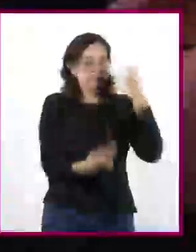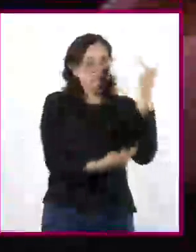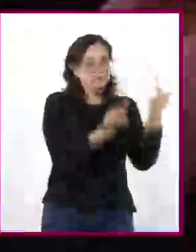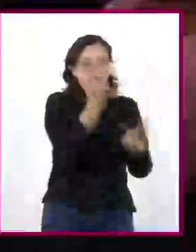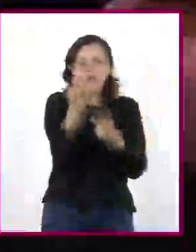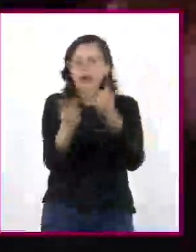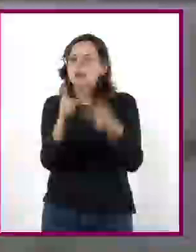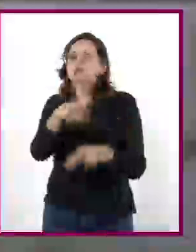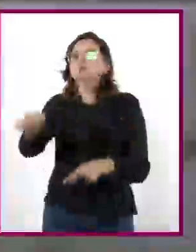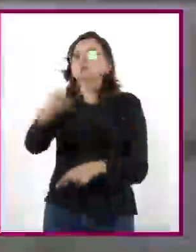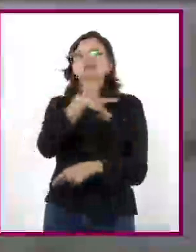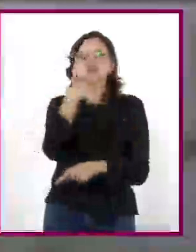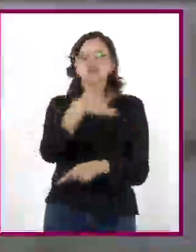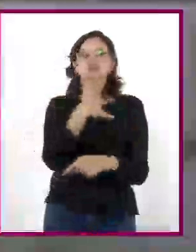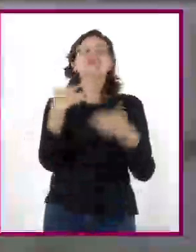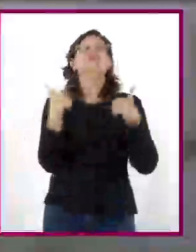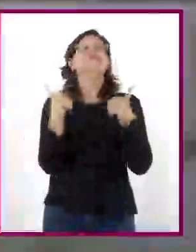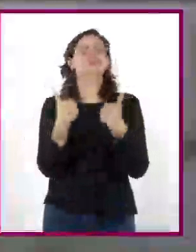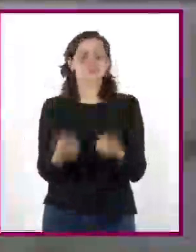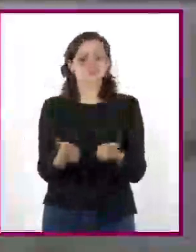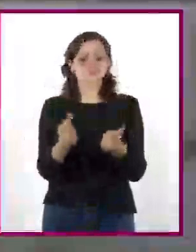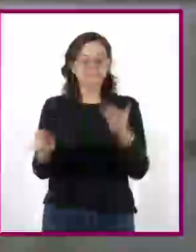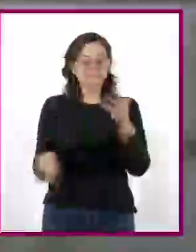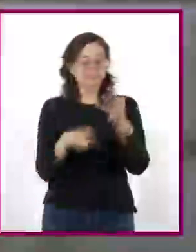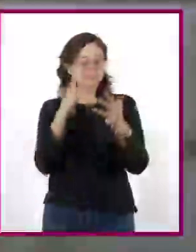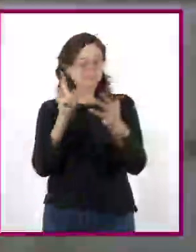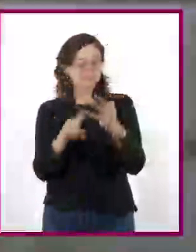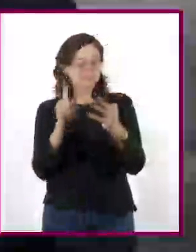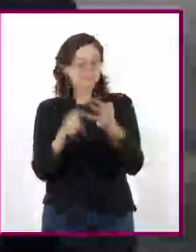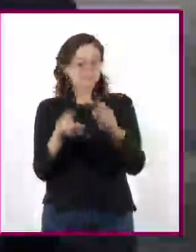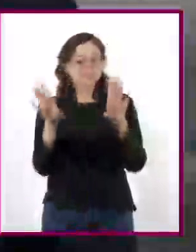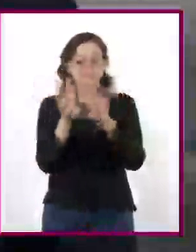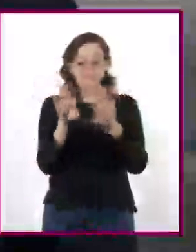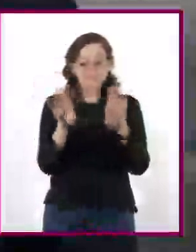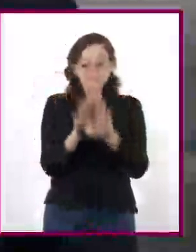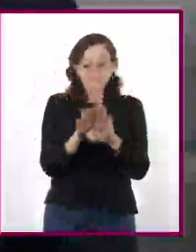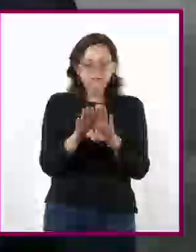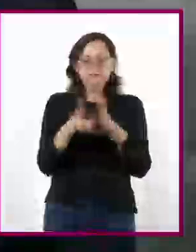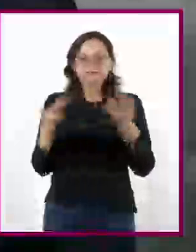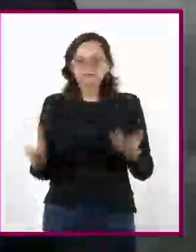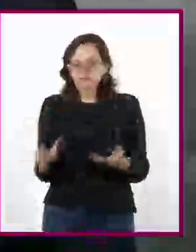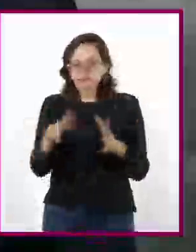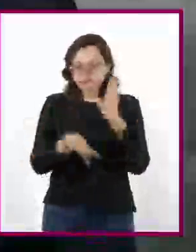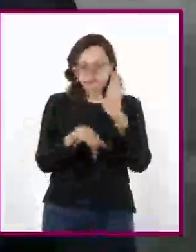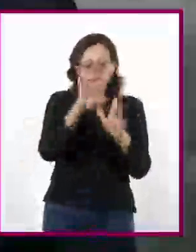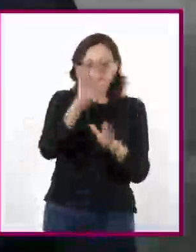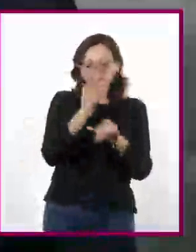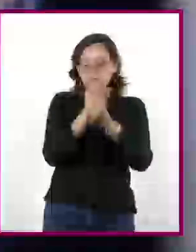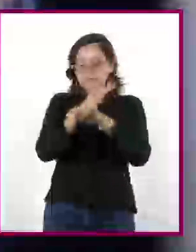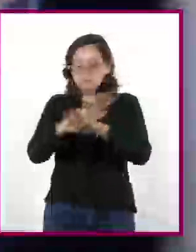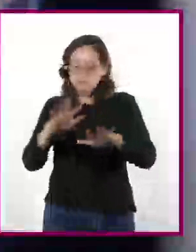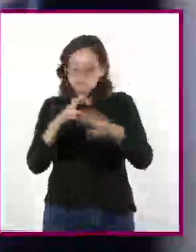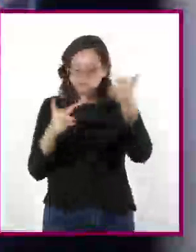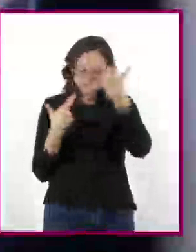escala local. El tercer paso consiste en seleccionar, revisar y tratar la información. De esta